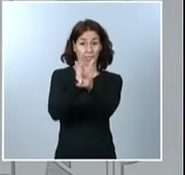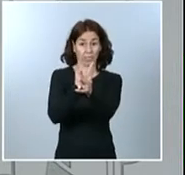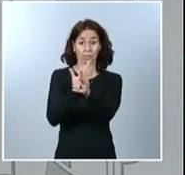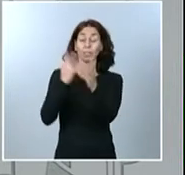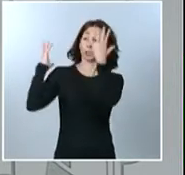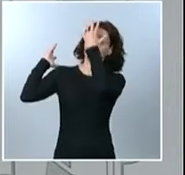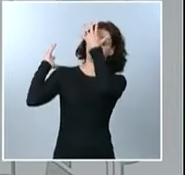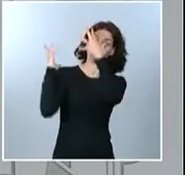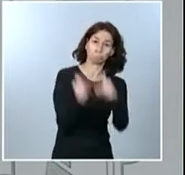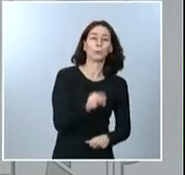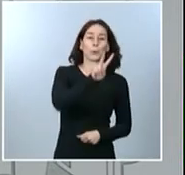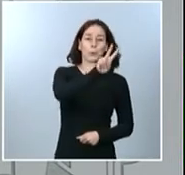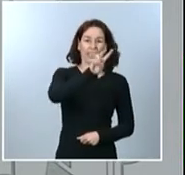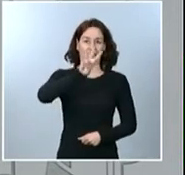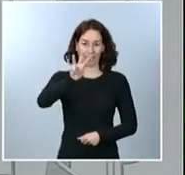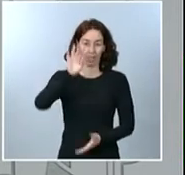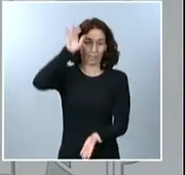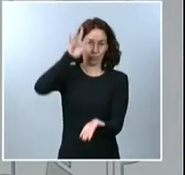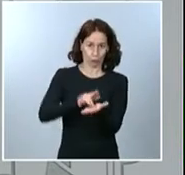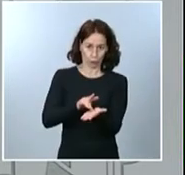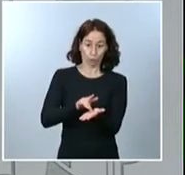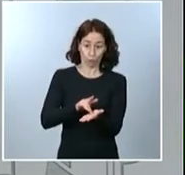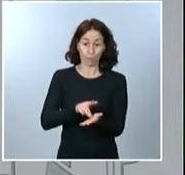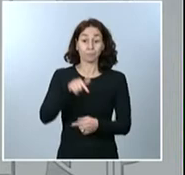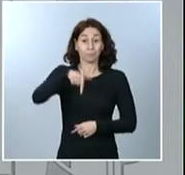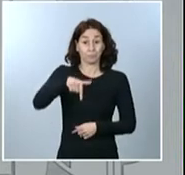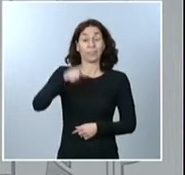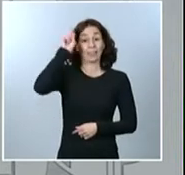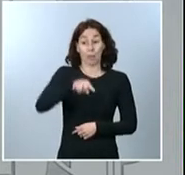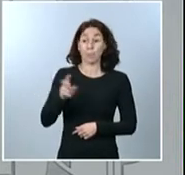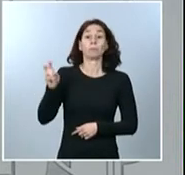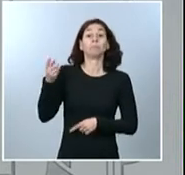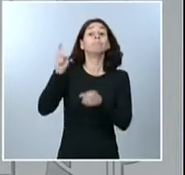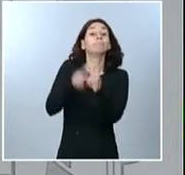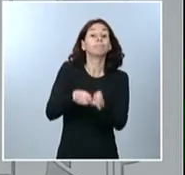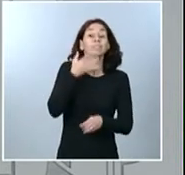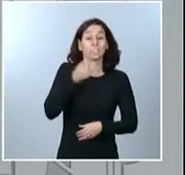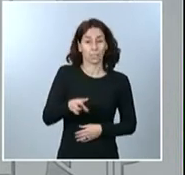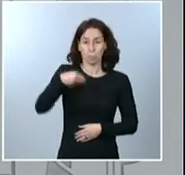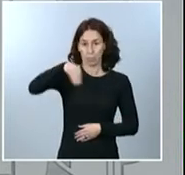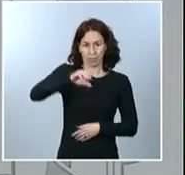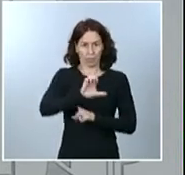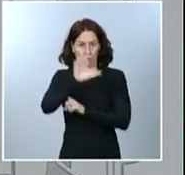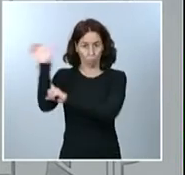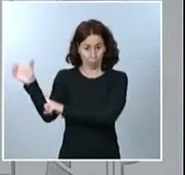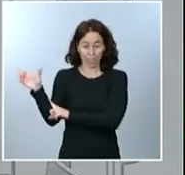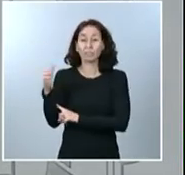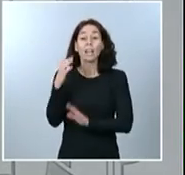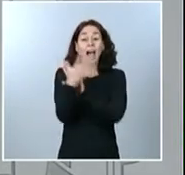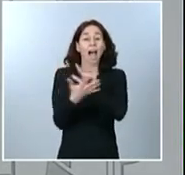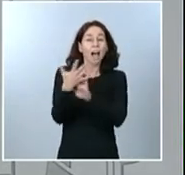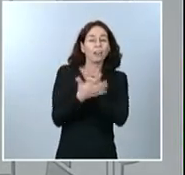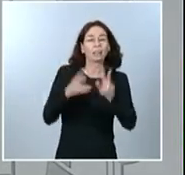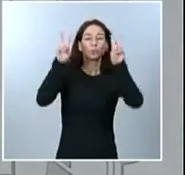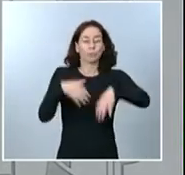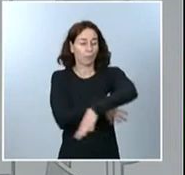la presencia por primera vez en la historia de la presidenta de la Comisión Europea. Hablaremos fundamentalmente del Fondo de Recuperación Económico, es decir, la